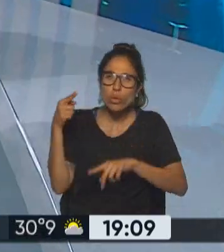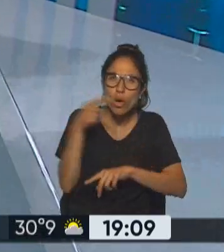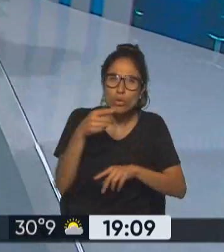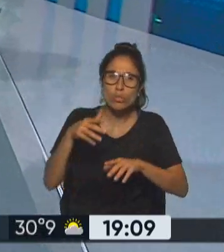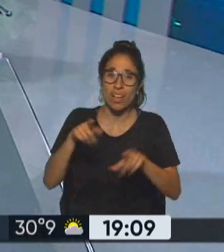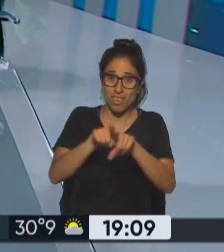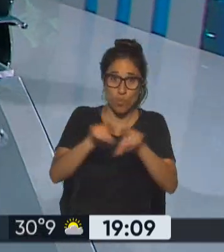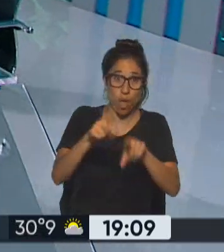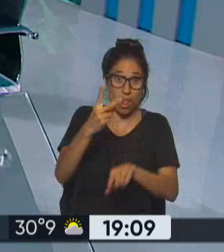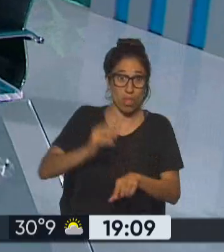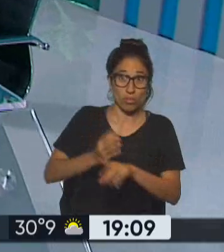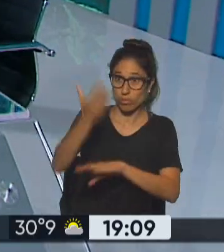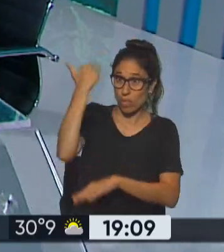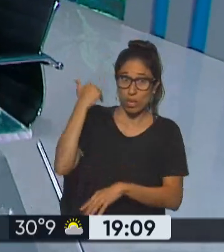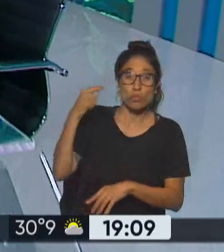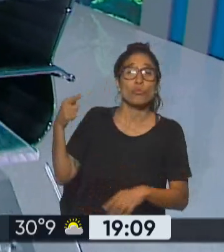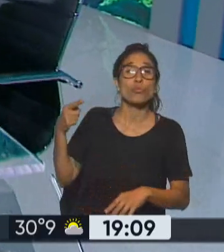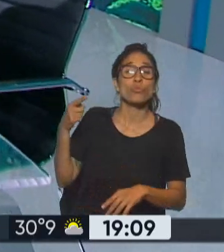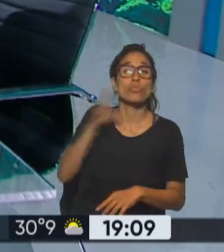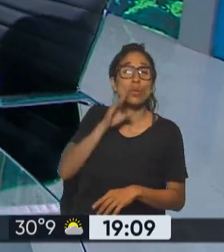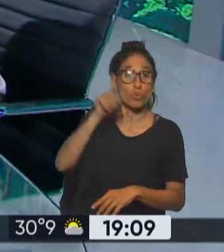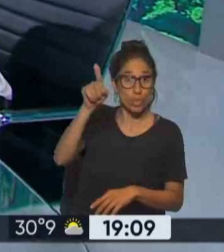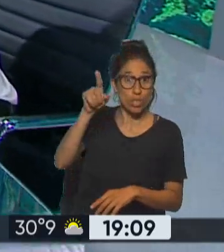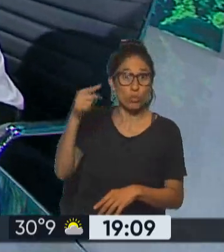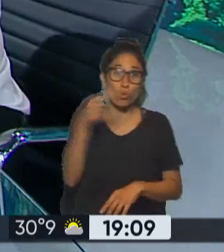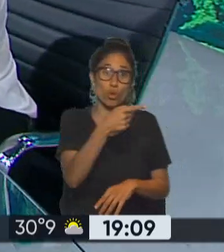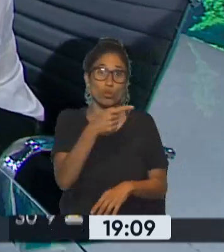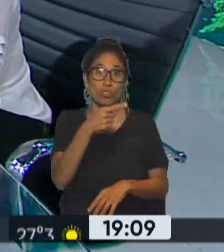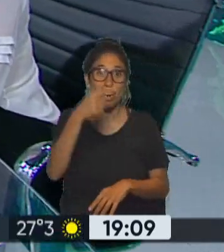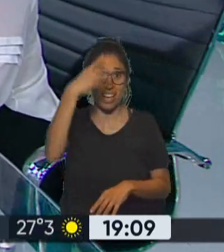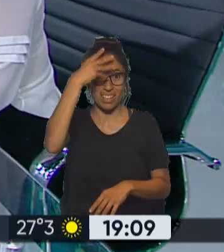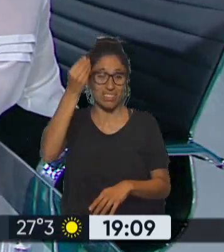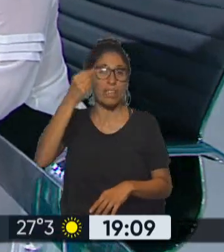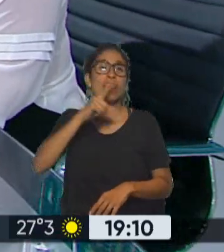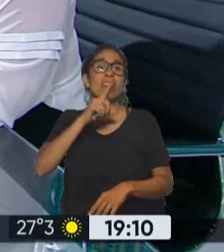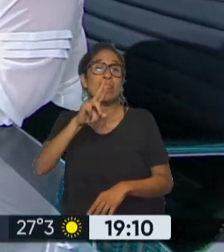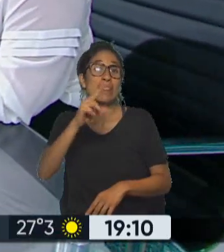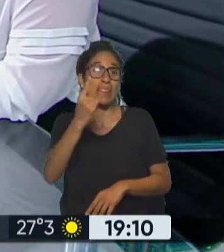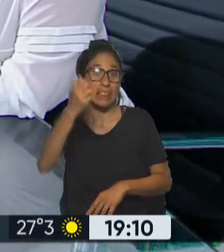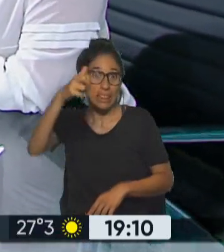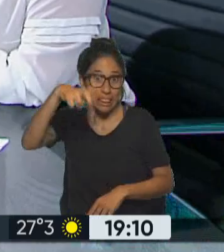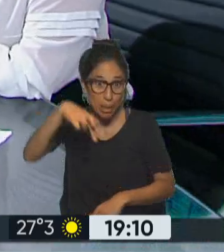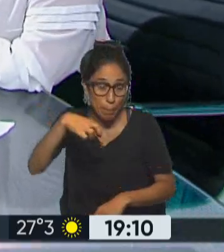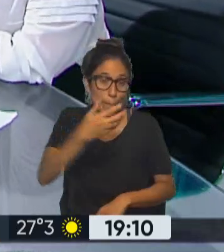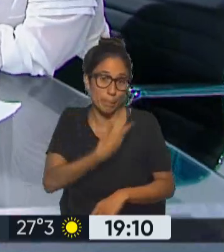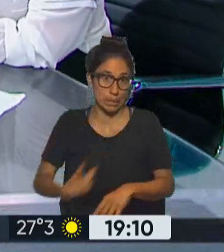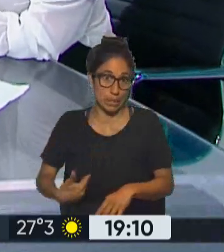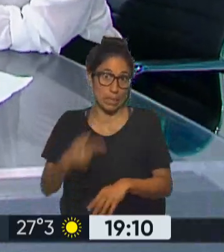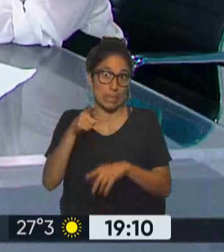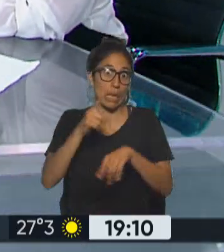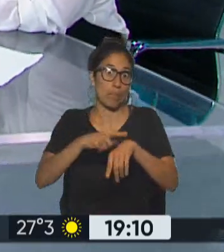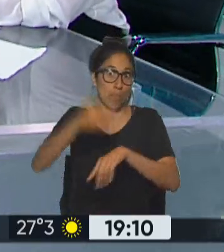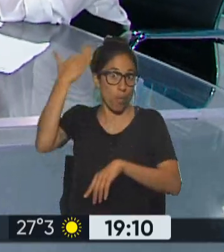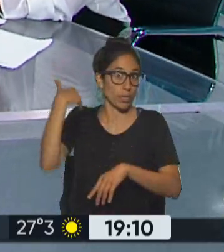Unidos a lo Donald Trump y esa incursión que fue trágica porque terminó con la vida de seis personas estamos con Leticia